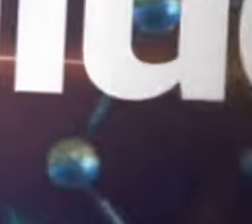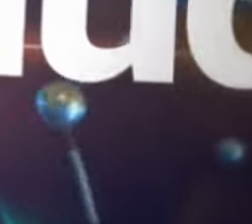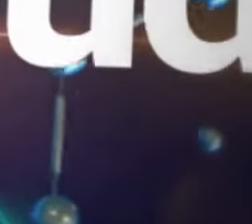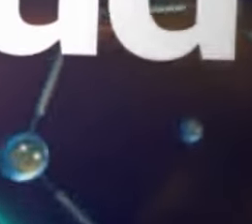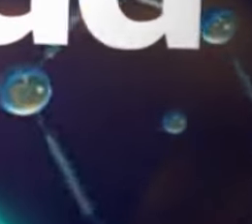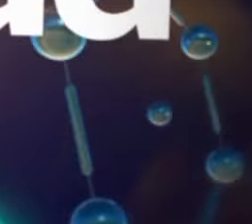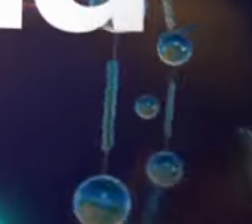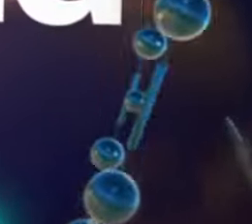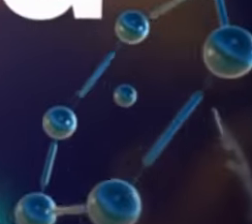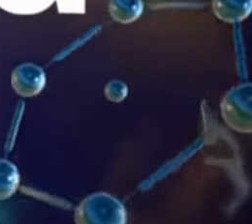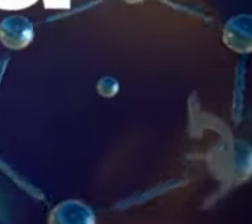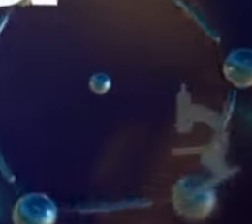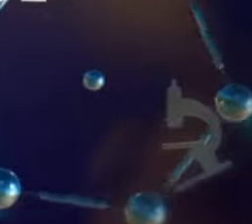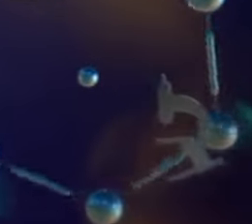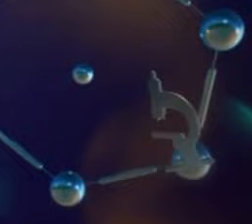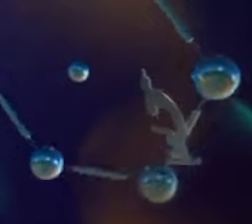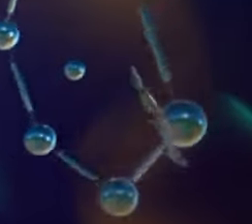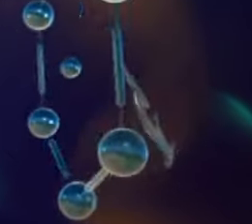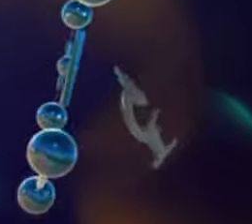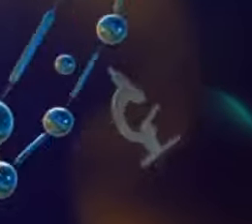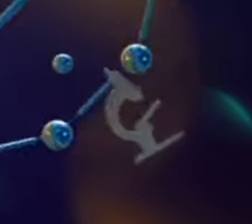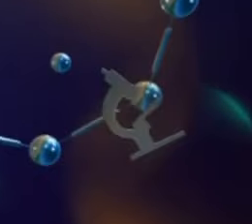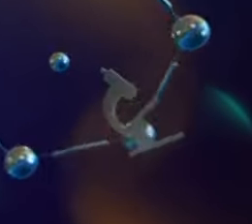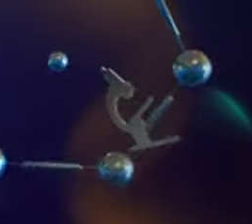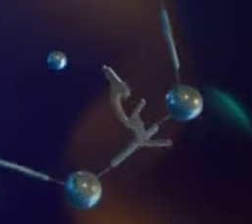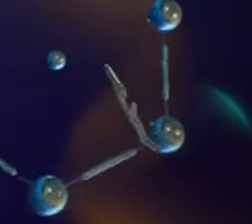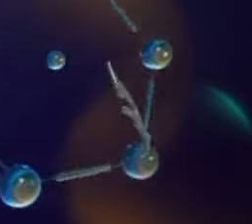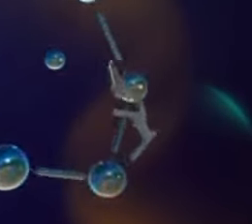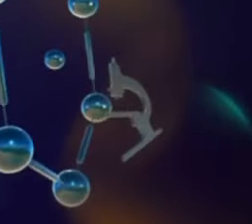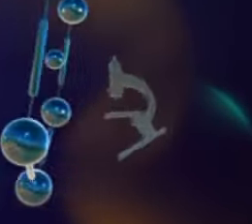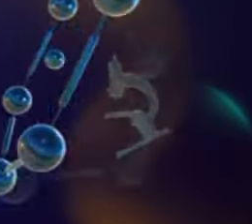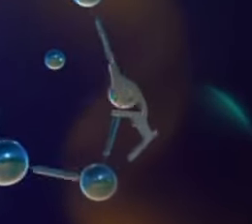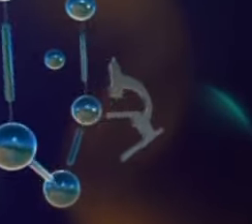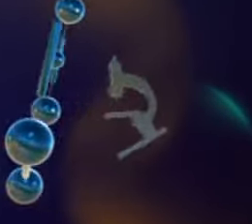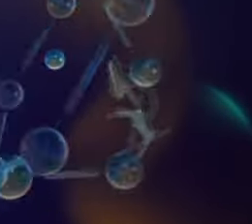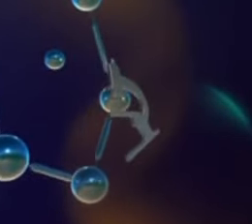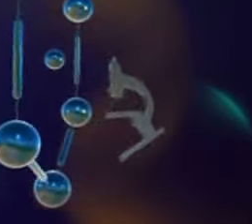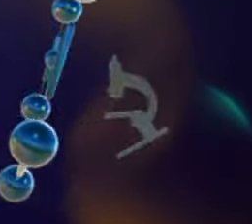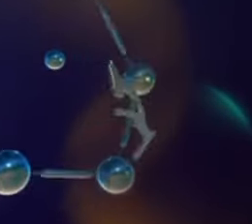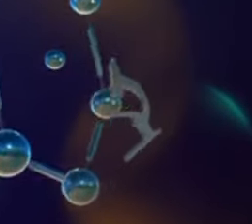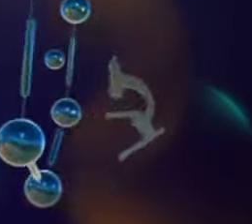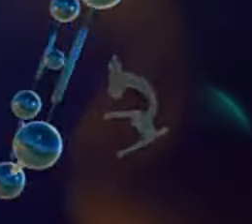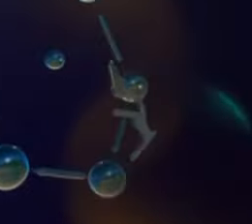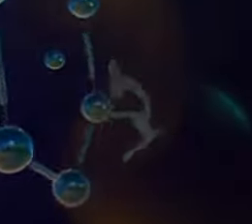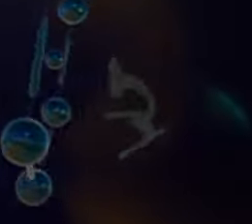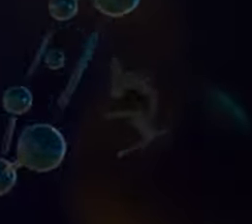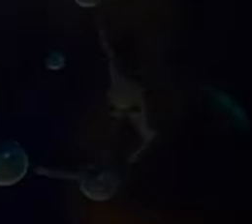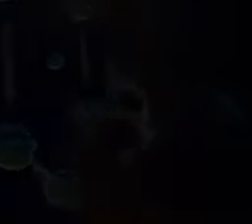video